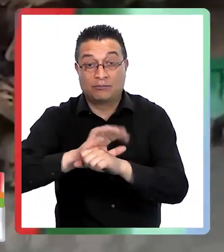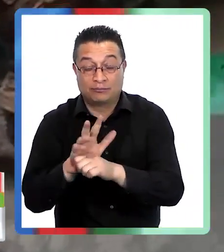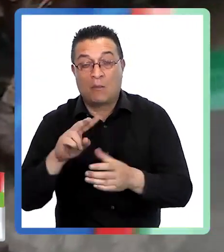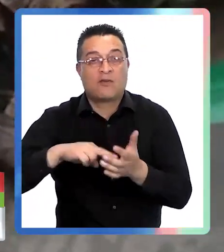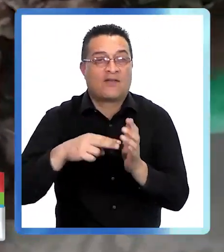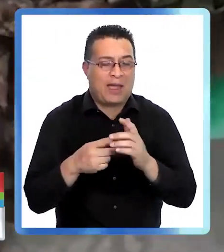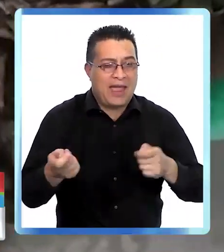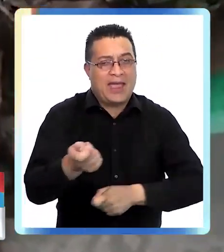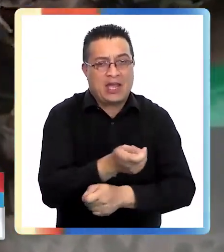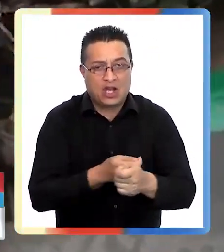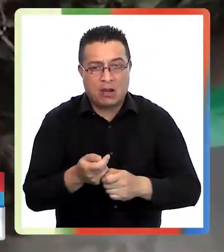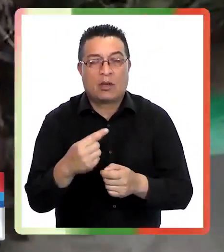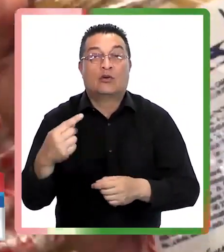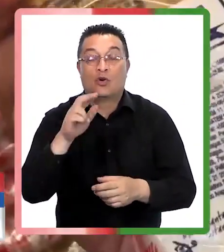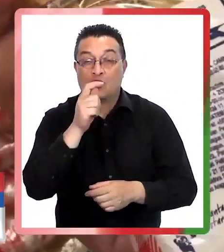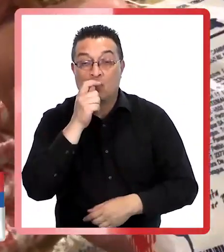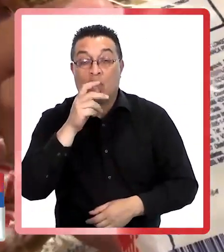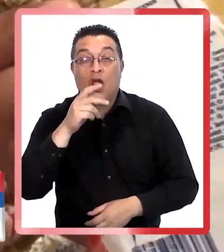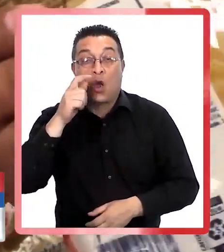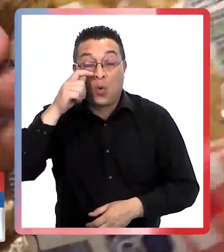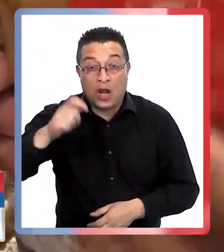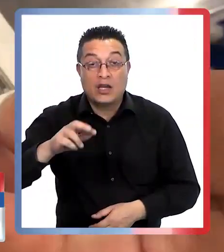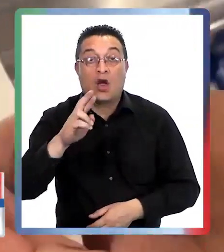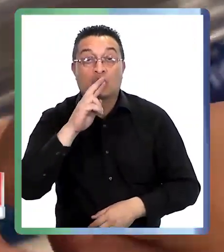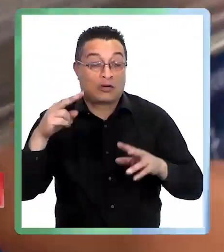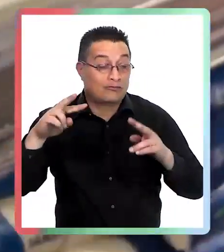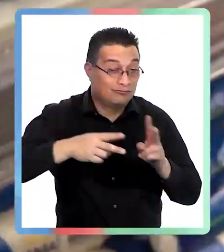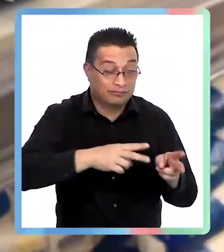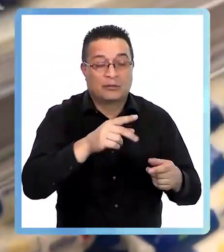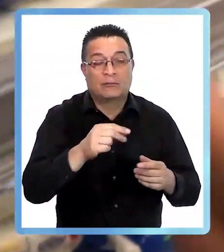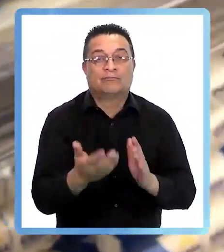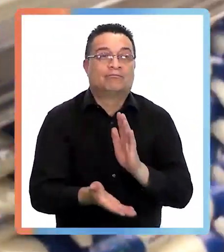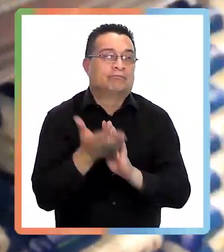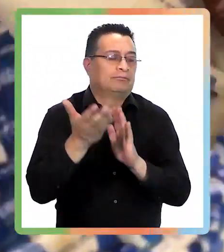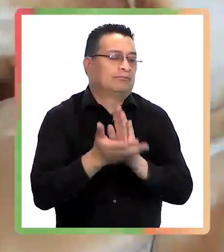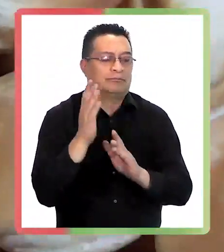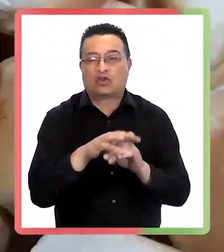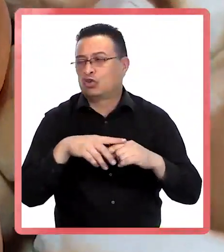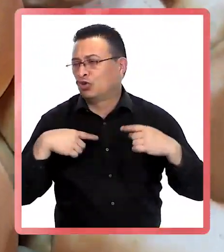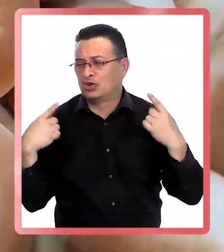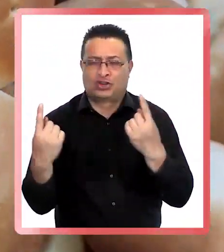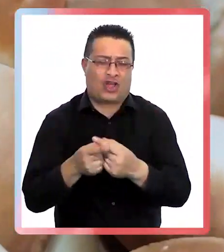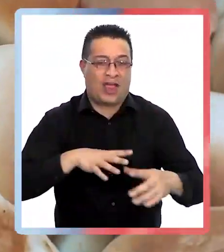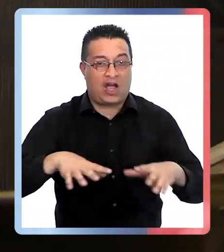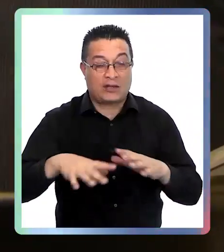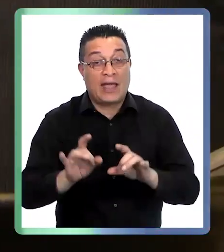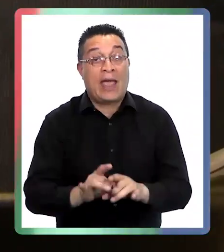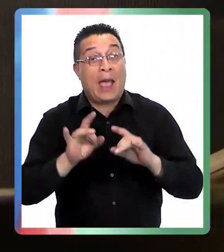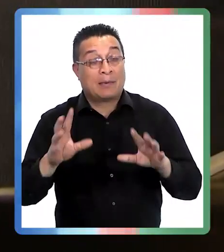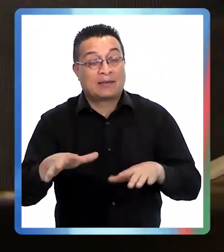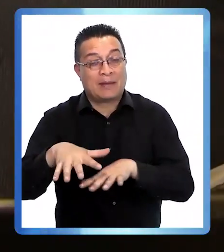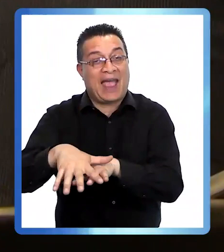invasión de Rusia a Ucrania han disparado los precios de prácticamente todos los productos, especialmente la harina, el pan,